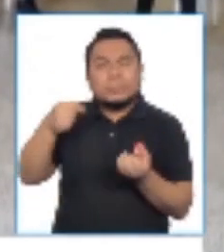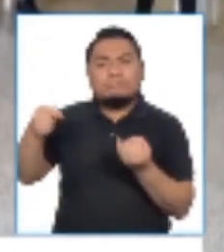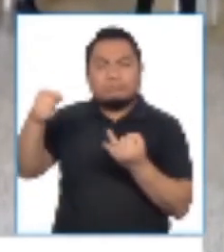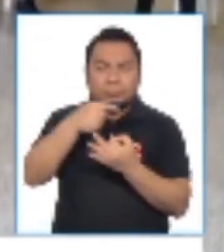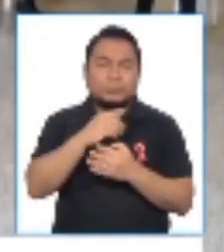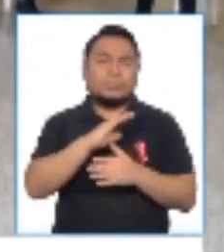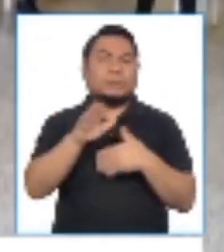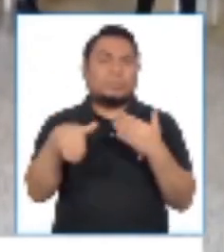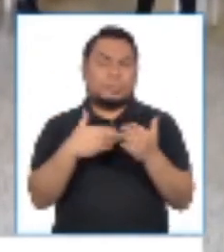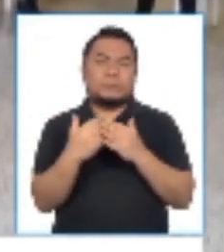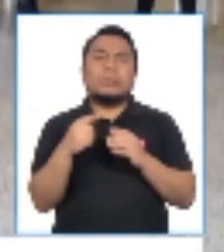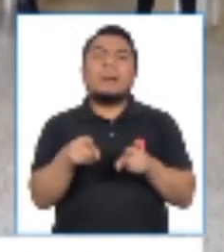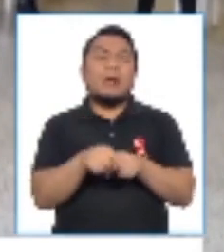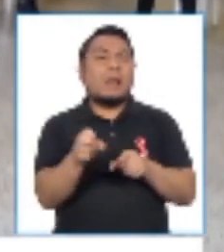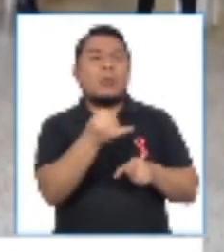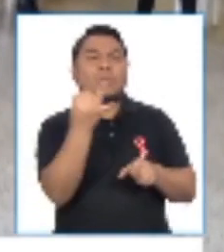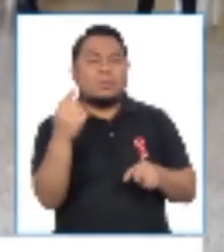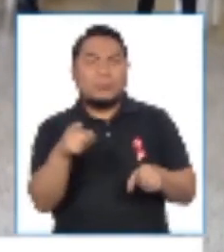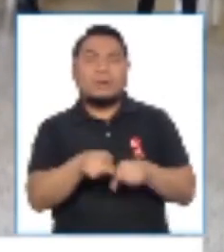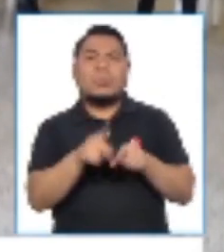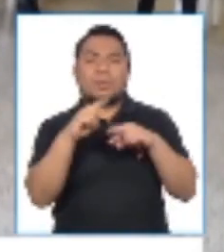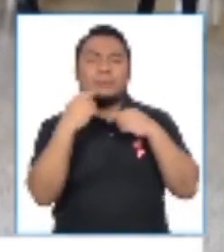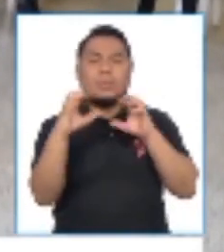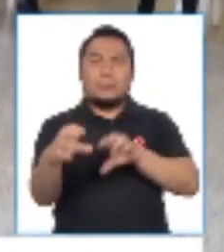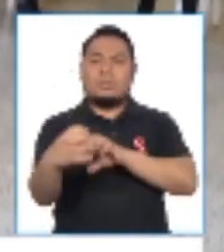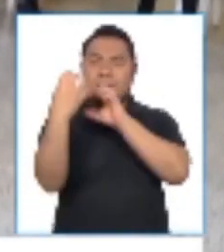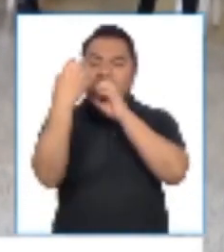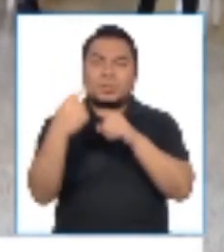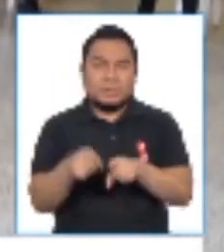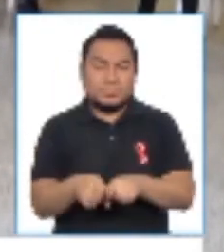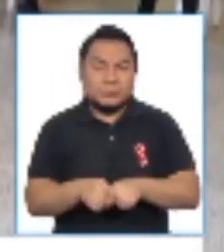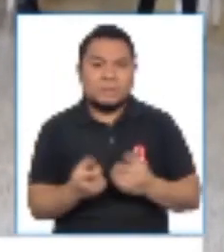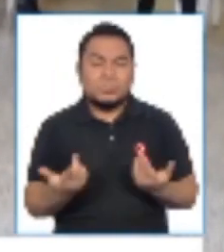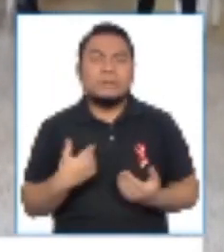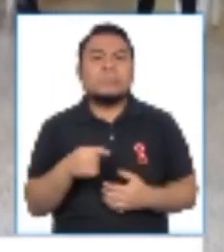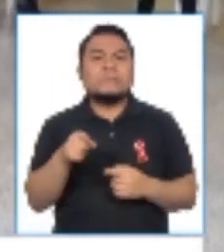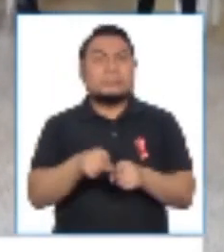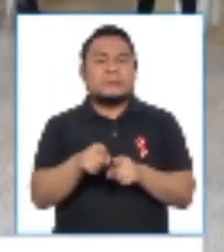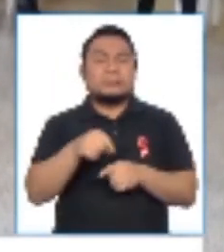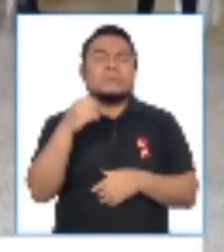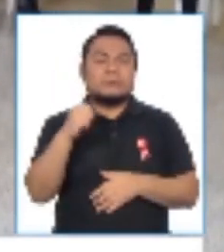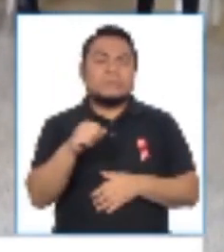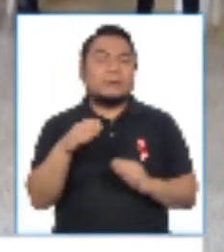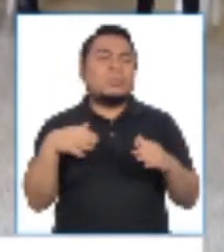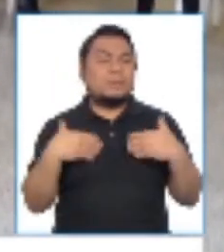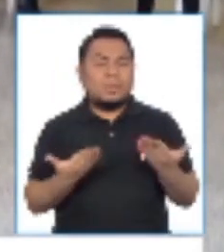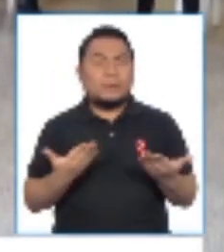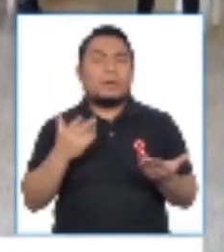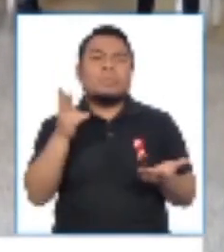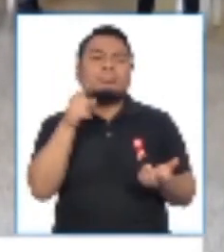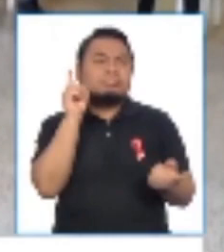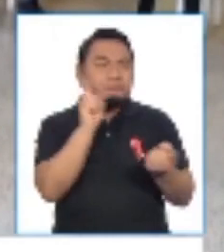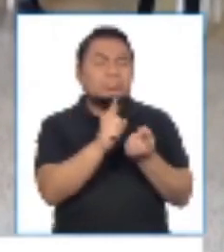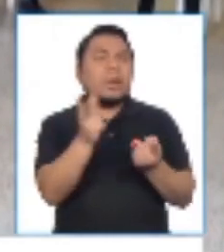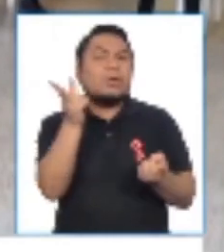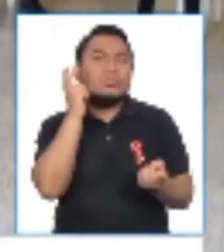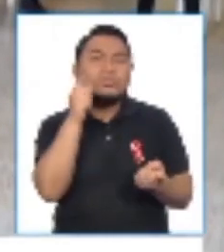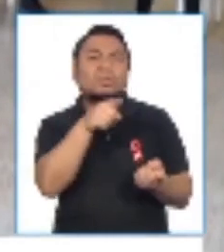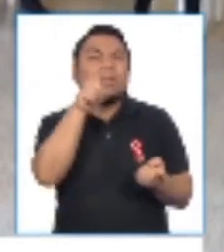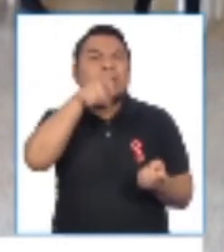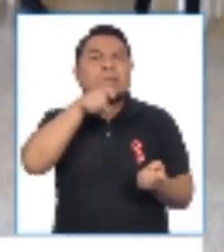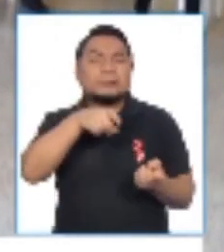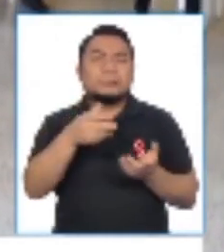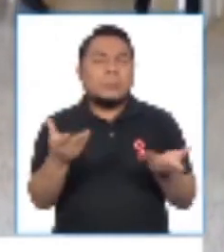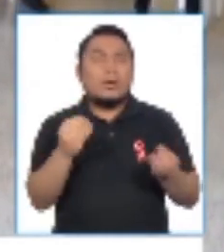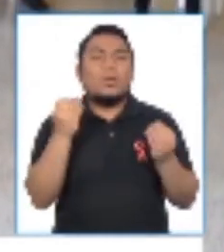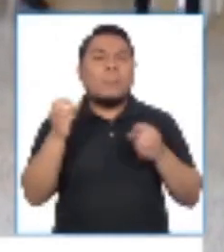virtual, pero creo que era muy importante poder conversar con ellas y tener de primera mano las posibilidades de escucharlos, de sus necesidades,